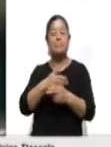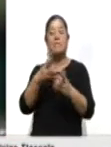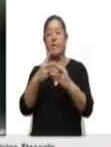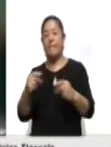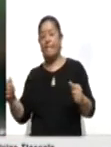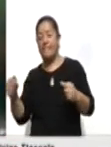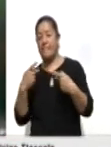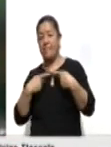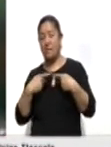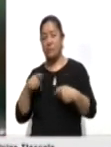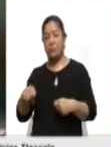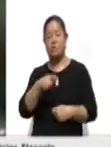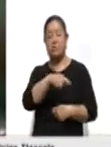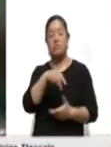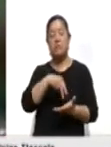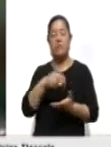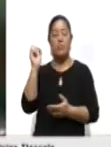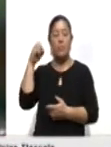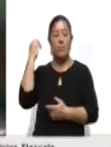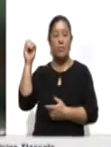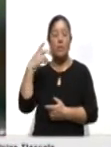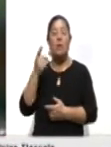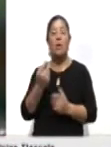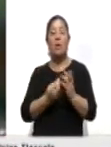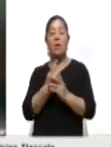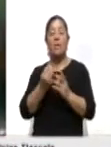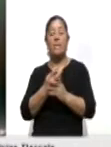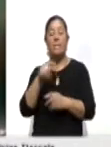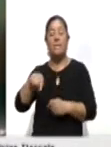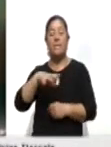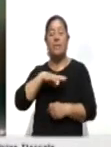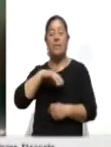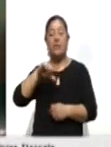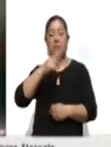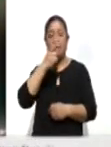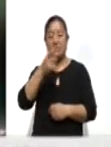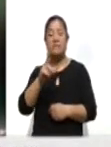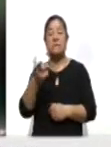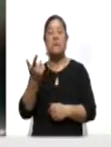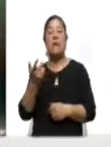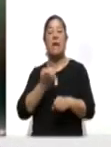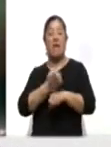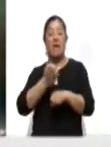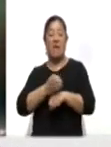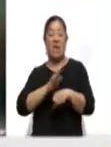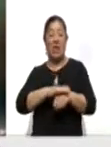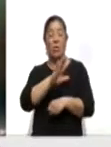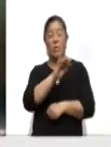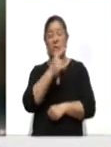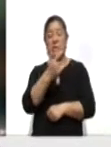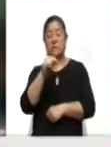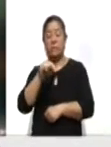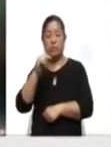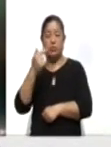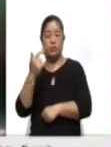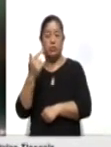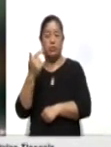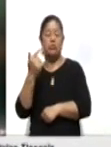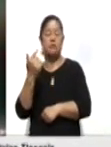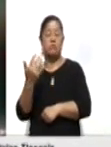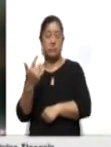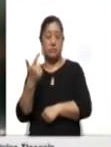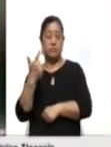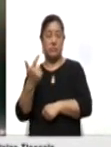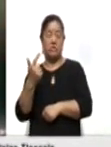conferencia matutina en Palacio Nacional, Rosa Isela Rodríguez detalló que los estados que concentran el 47.57 de los reportes de